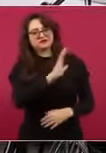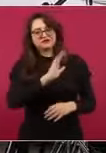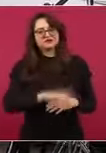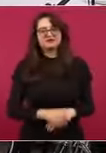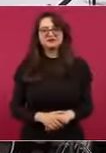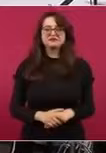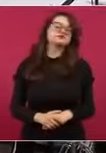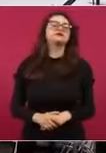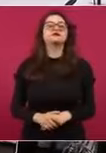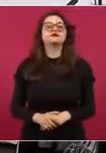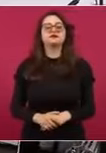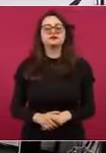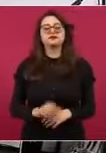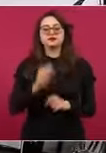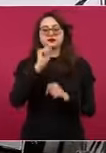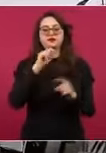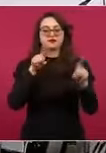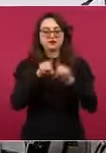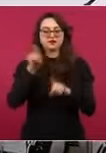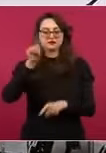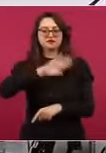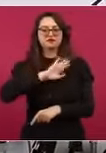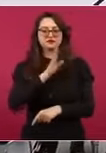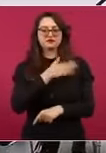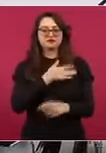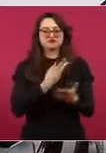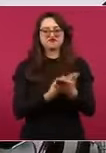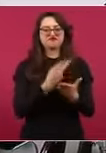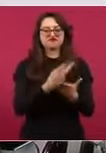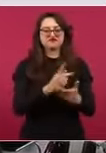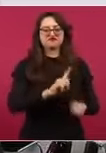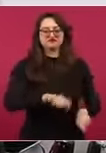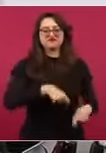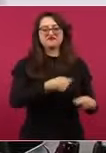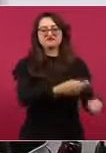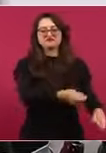eso también es España, ¿no? Sí,